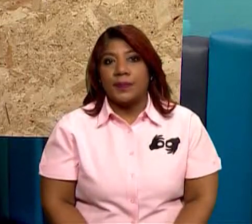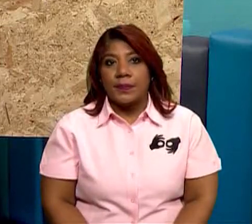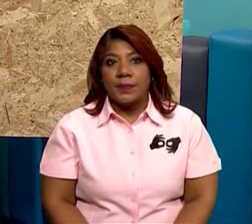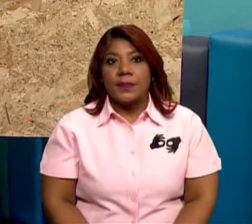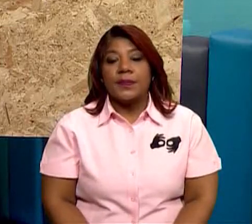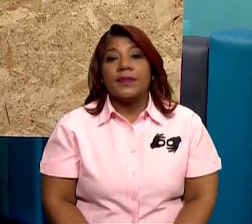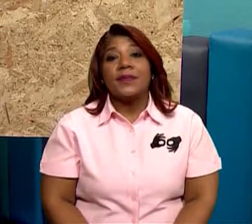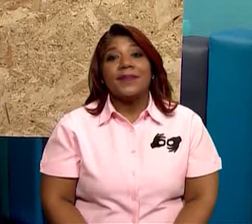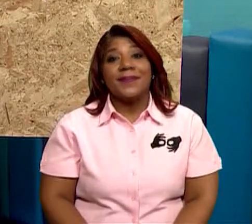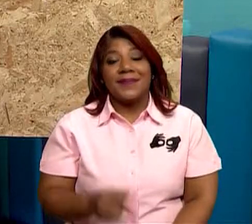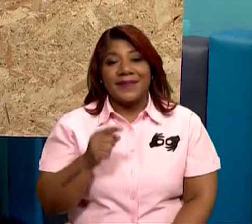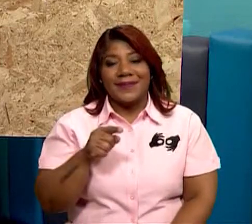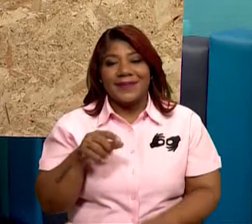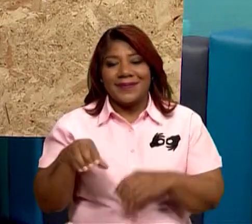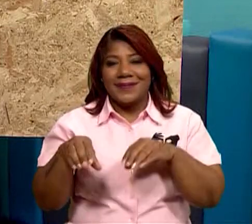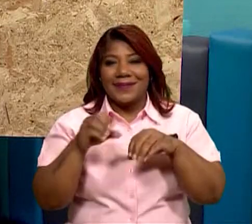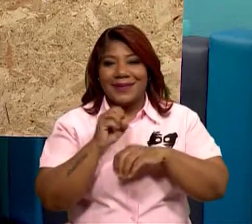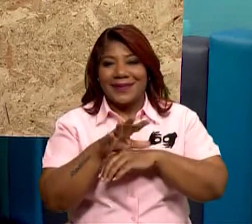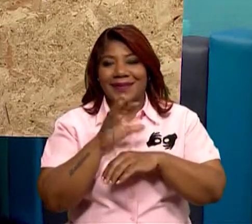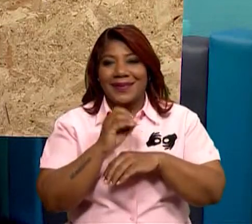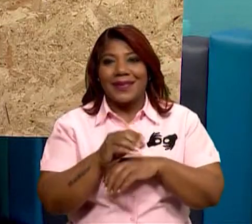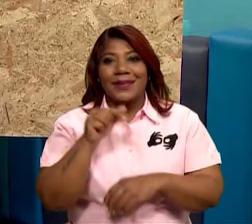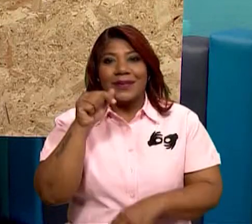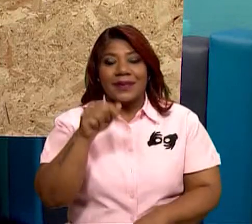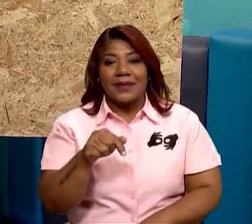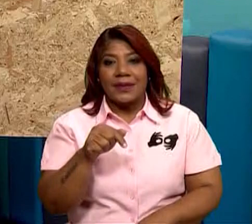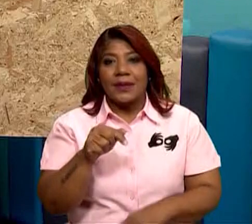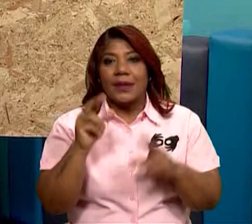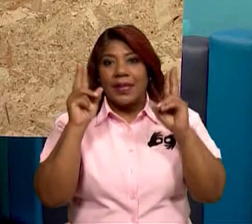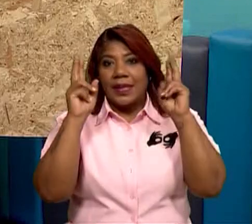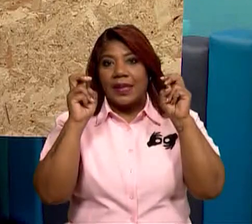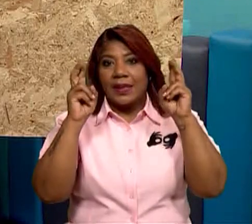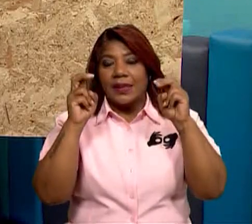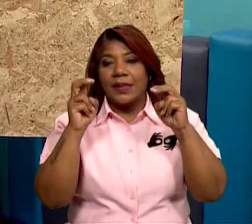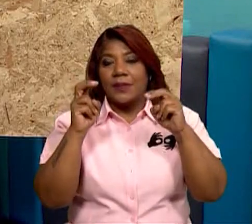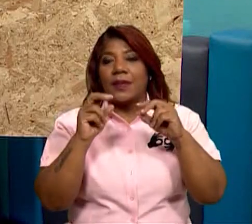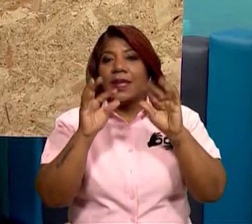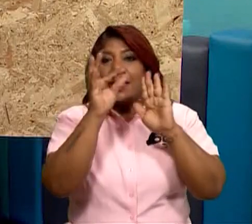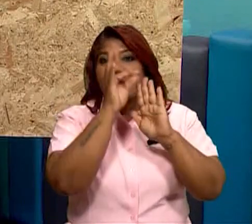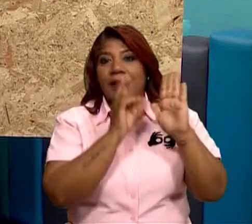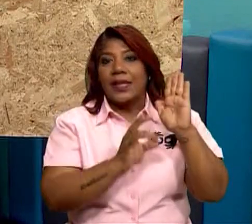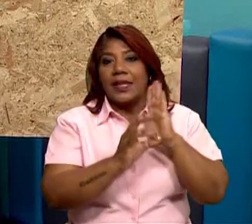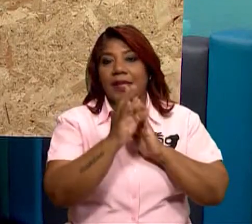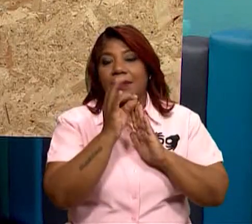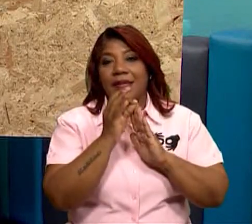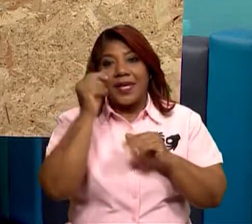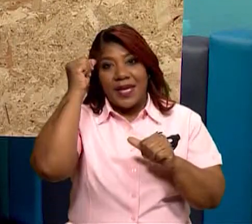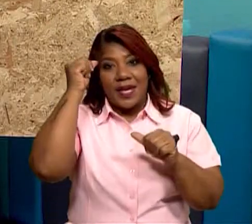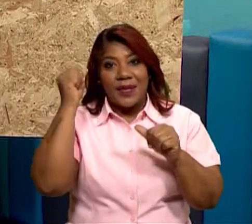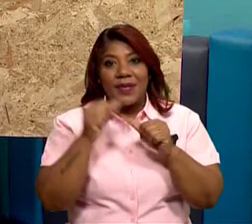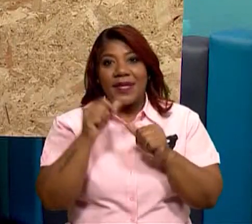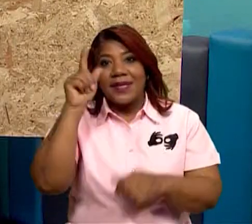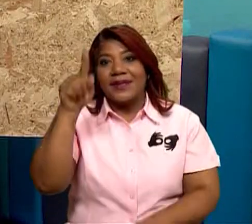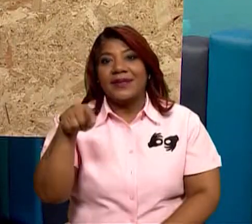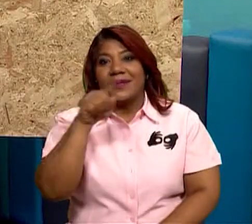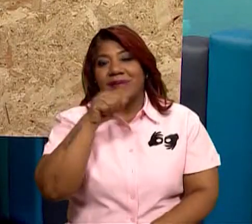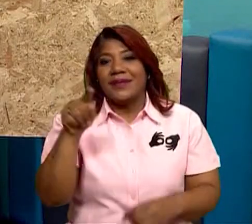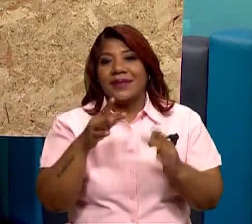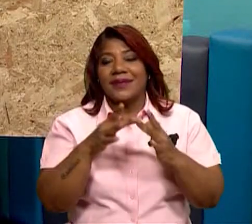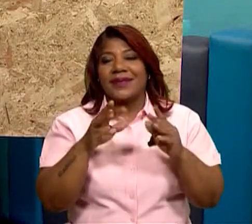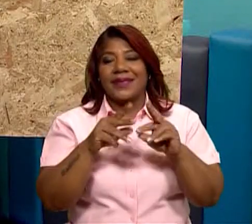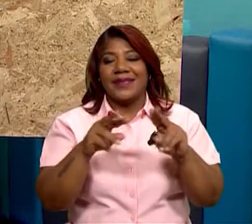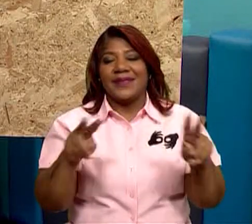nuestra actividad para el día de hoy, para trabajar entonces el tema de las células. Y recuerda que la estrella se